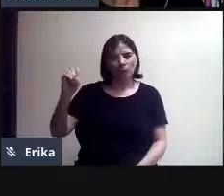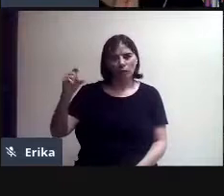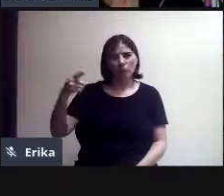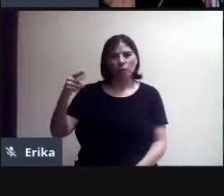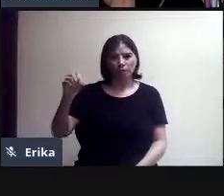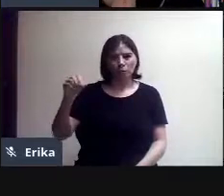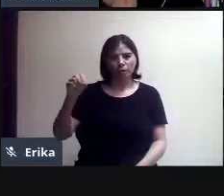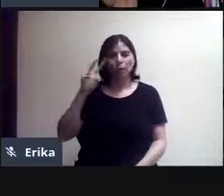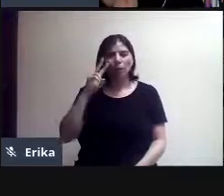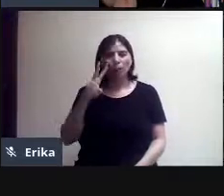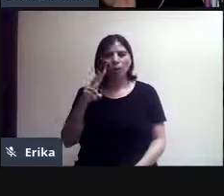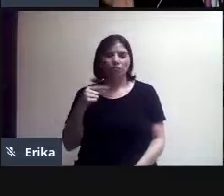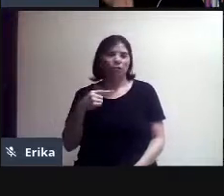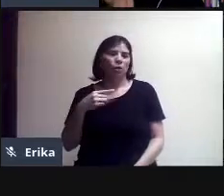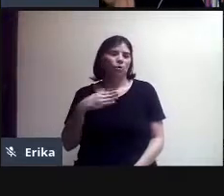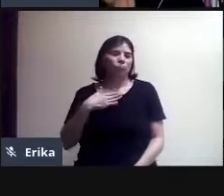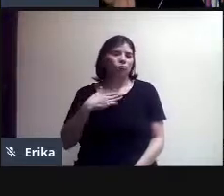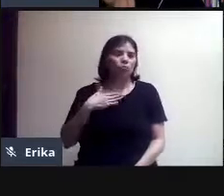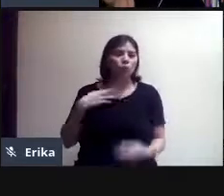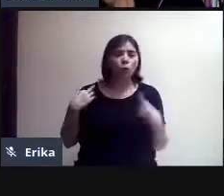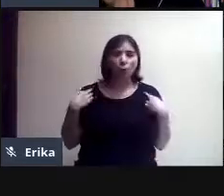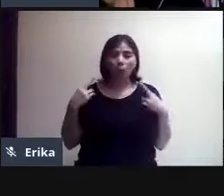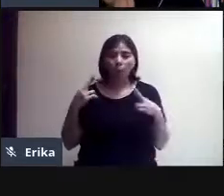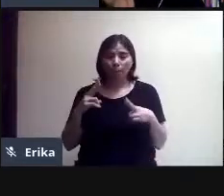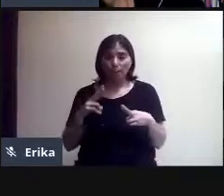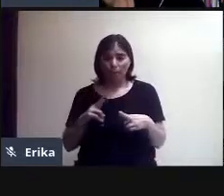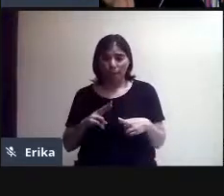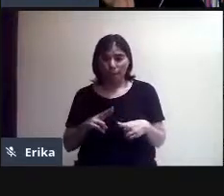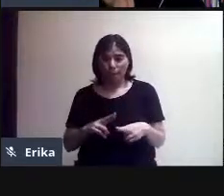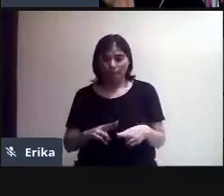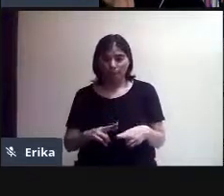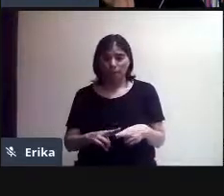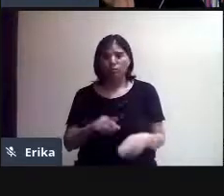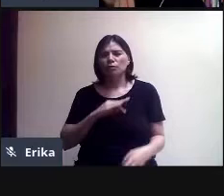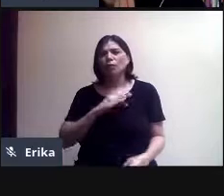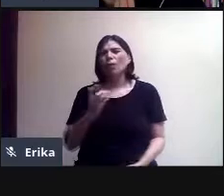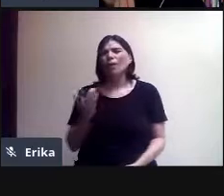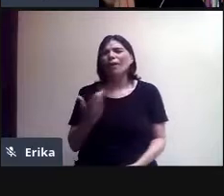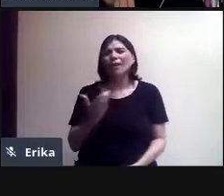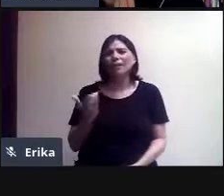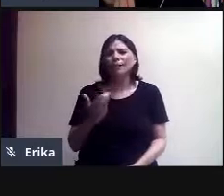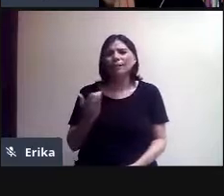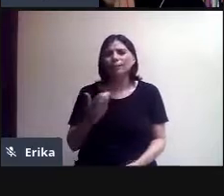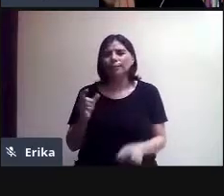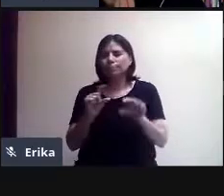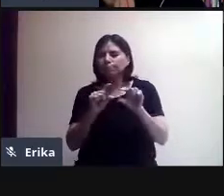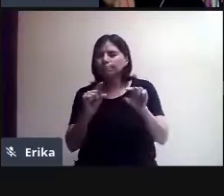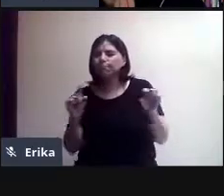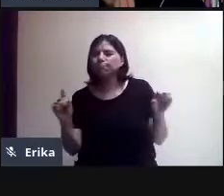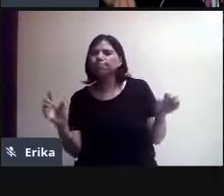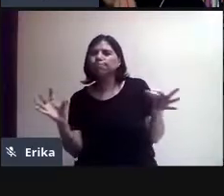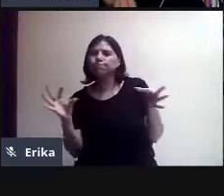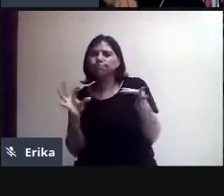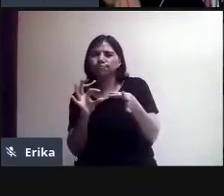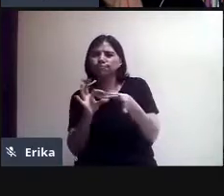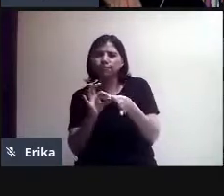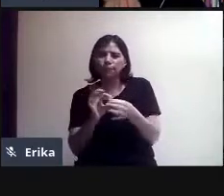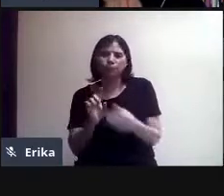yo aquí soy maestra, yo puedo generar un vínculo de MIT, ¿sí? Así es que lo voy a hacer. Le doy clic